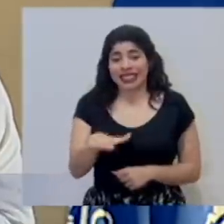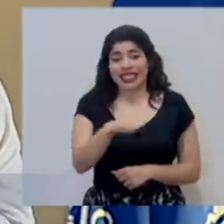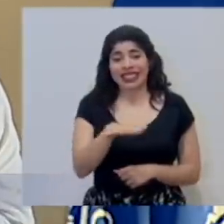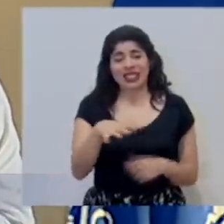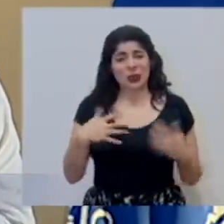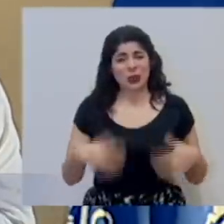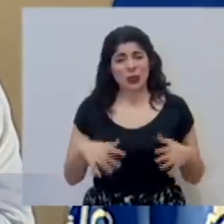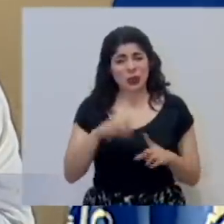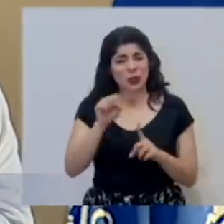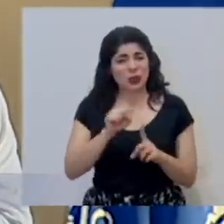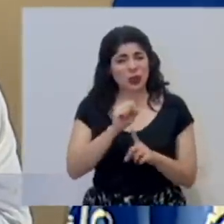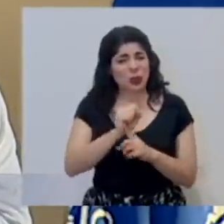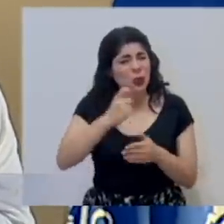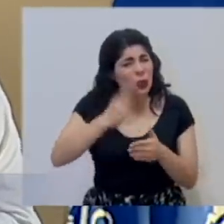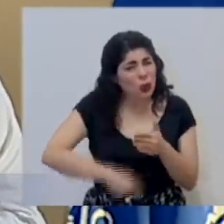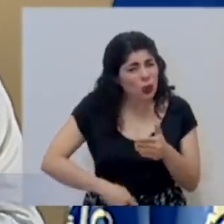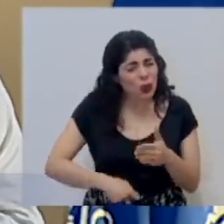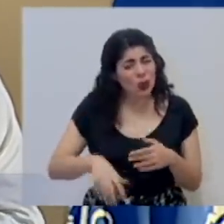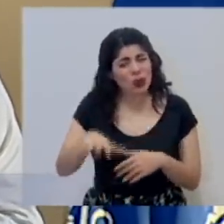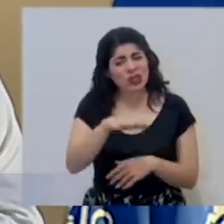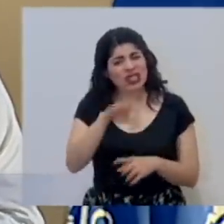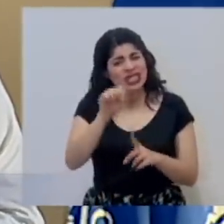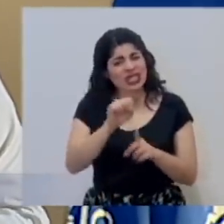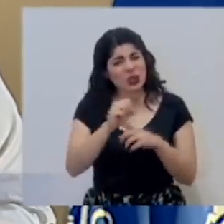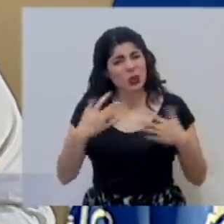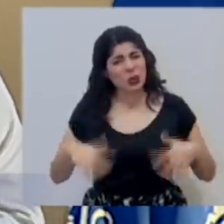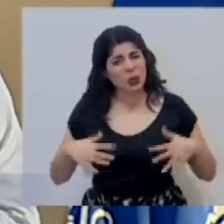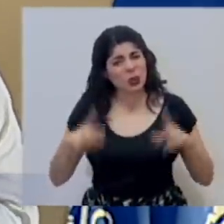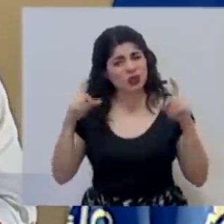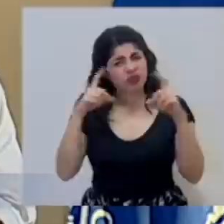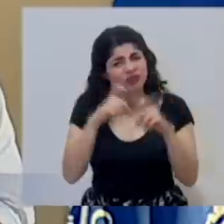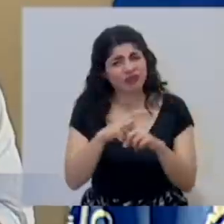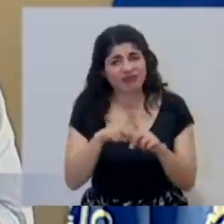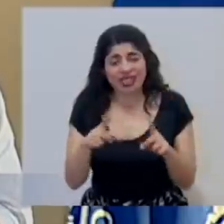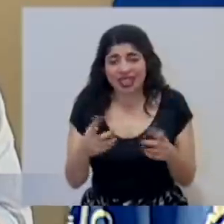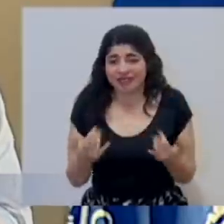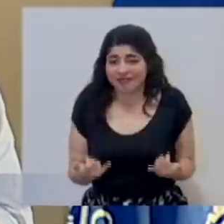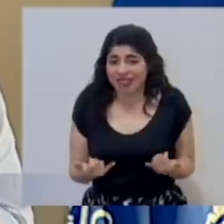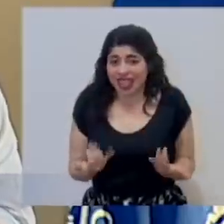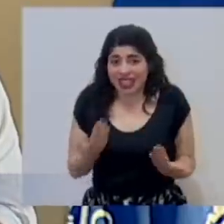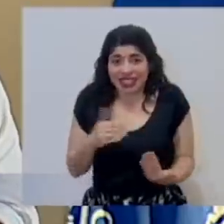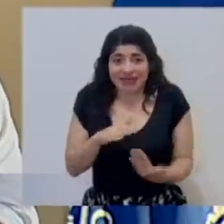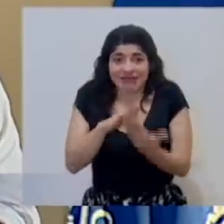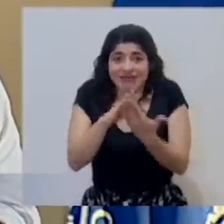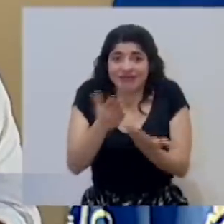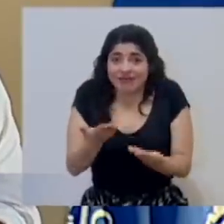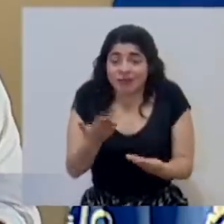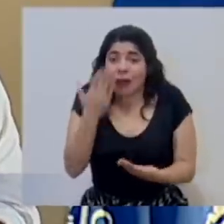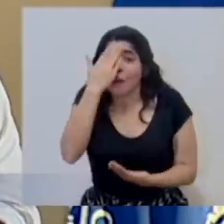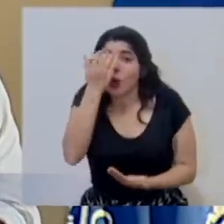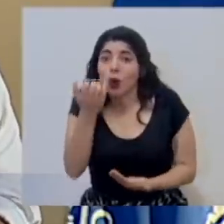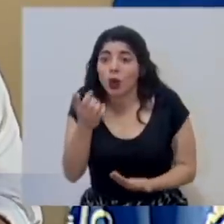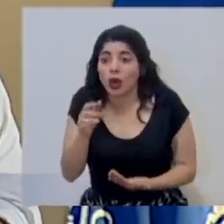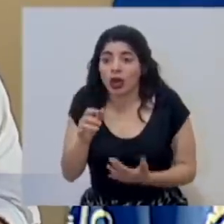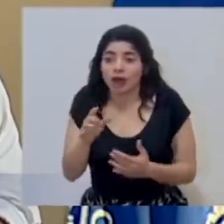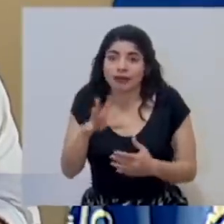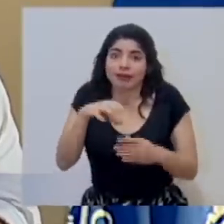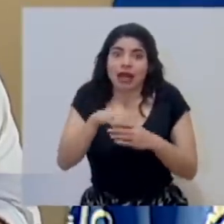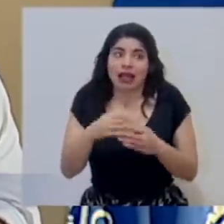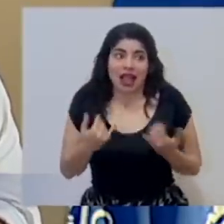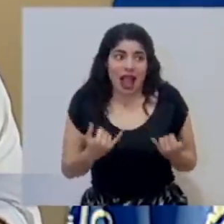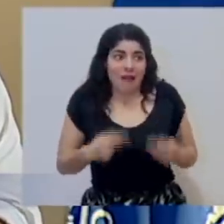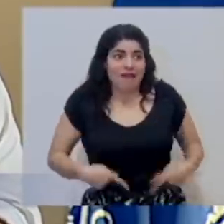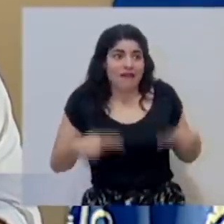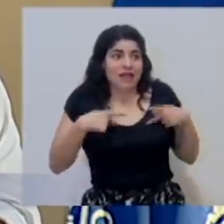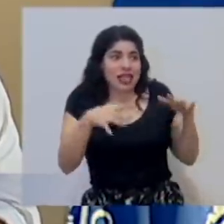es una situación muy dura, muy complicada, pero tenemos que enfrentarnos a esto porque es parte de la